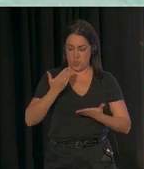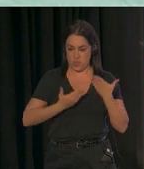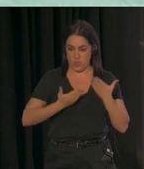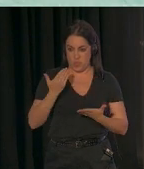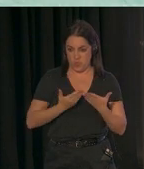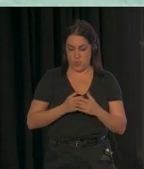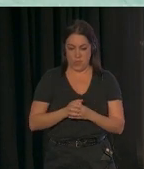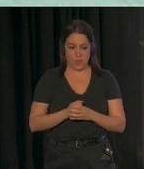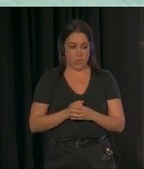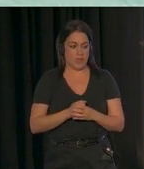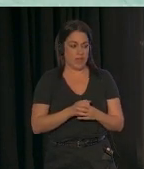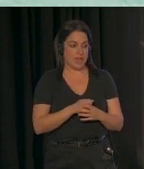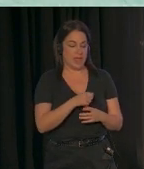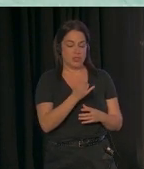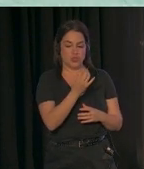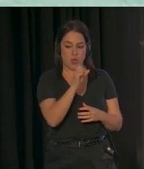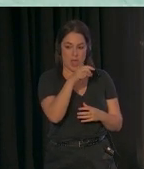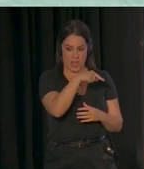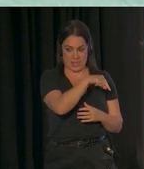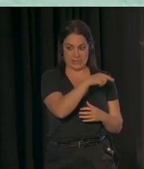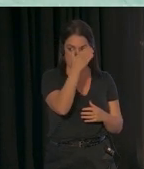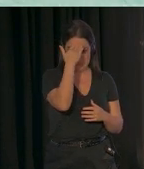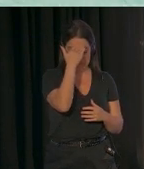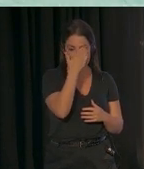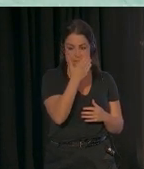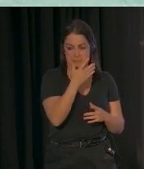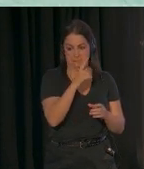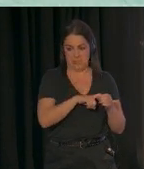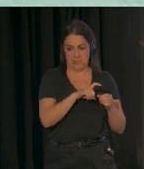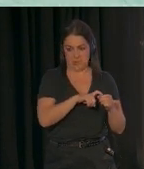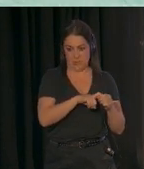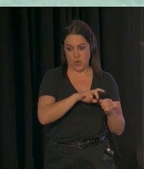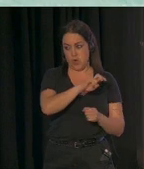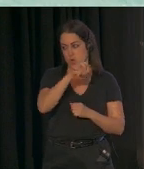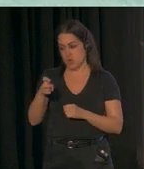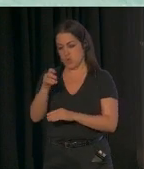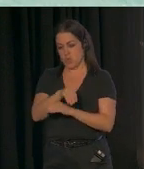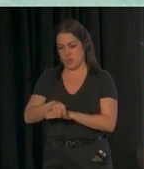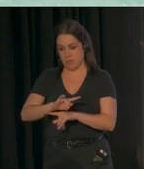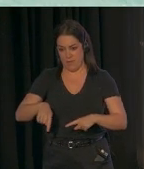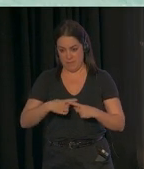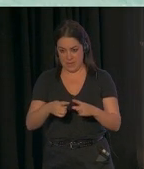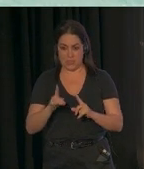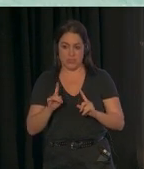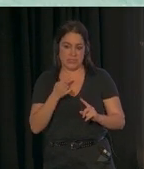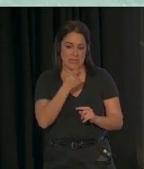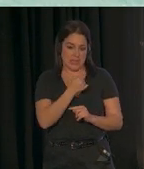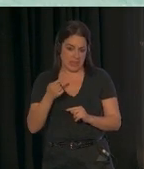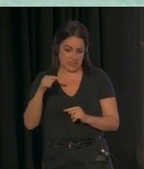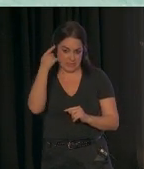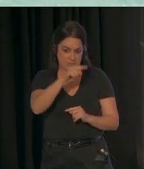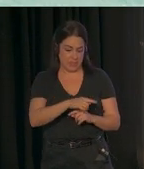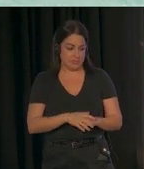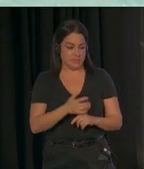autores. Uno de los autores también es un cuidador familiar, simplemente para señalarlo. Y hemos escrito el artículo